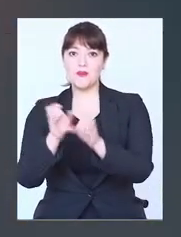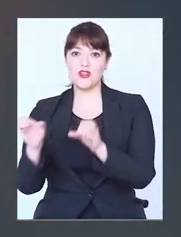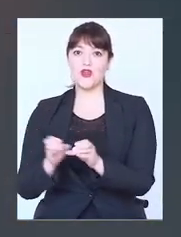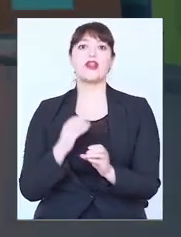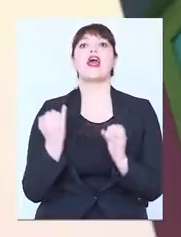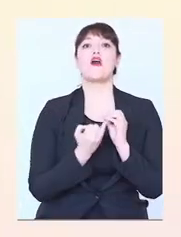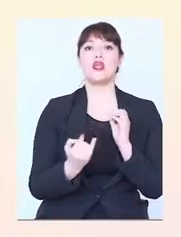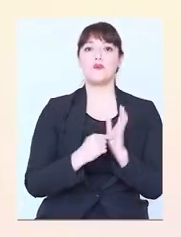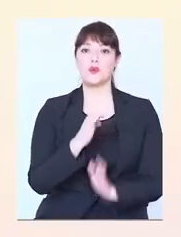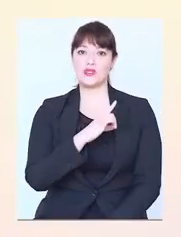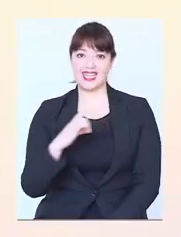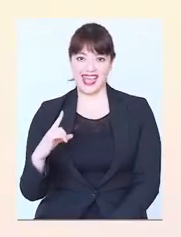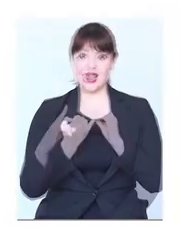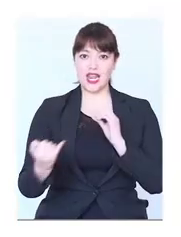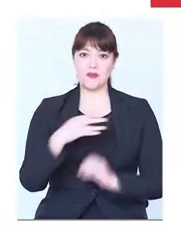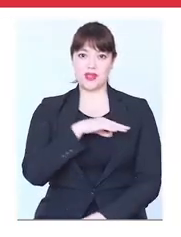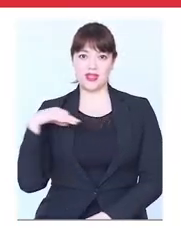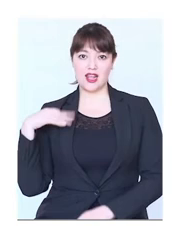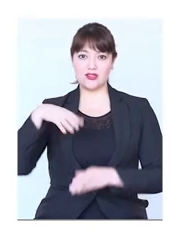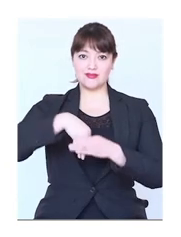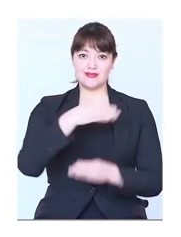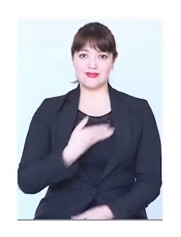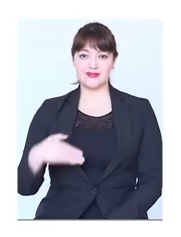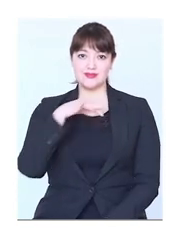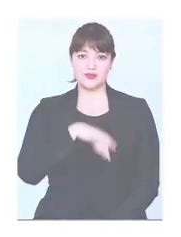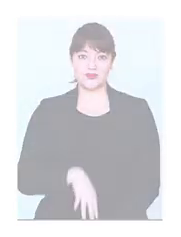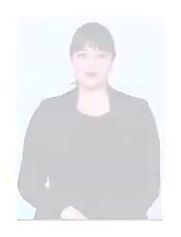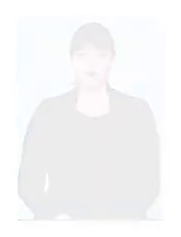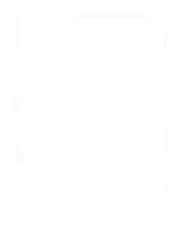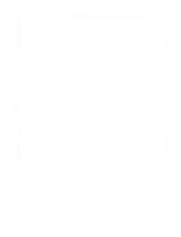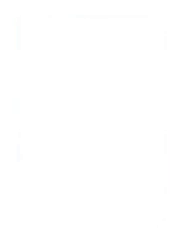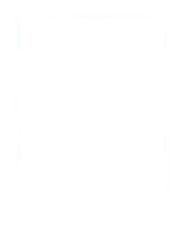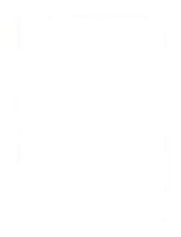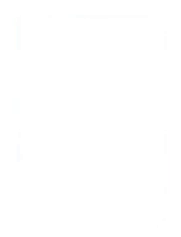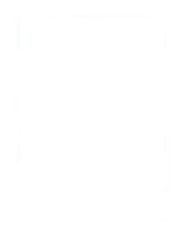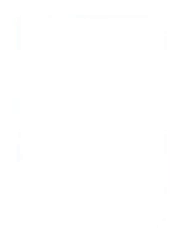cercanos entrando a onemi.cl Onemi, Gobierno de Chile.